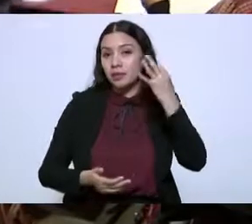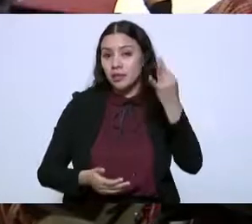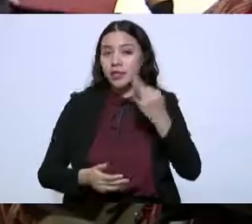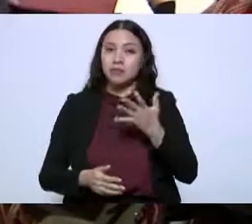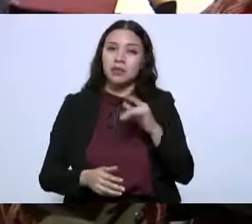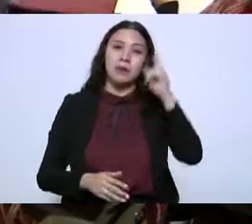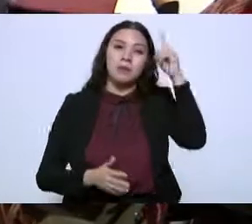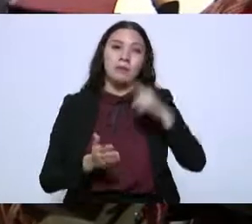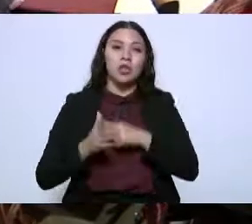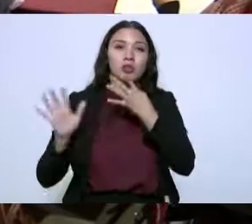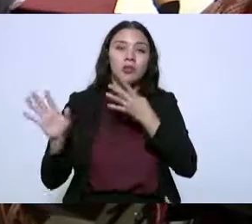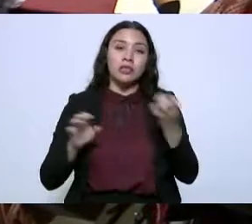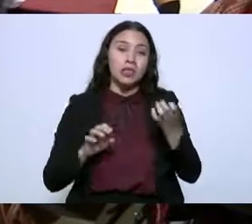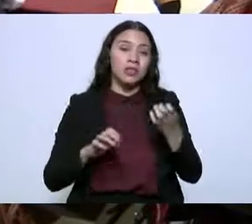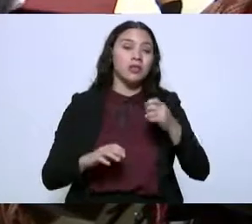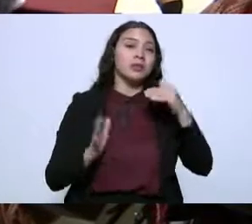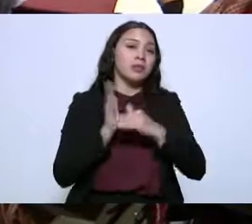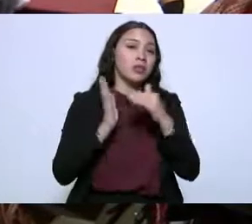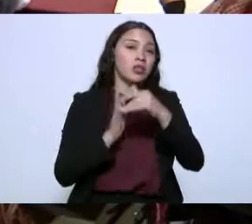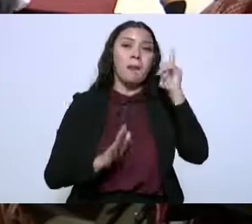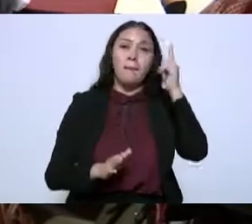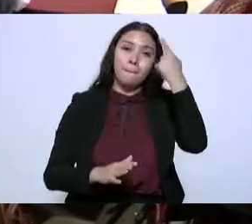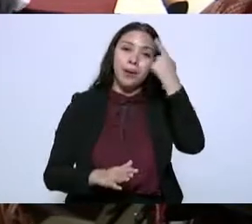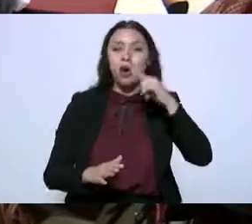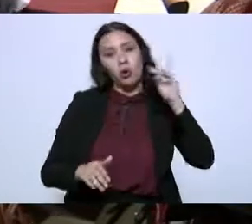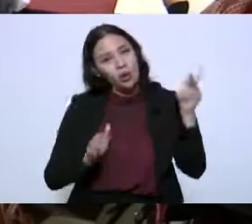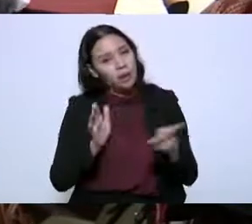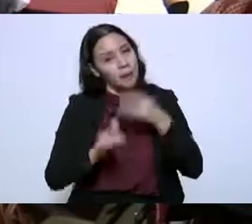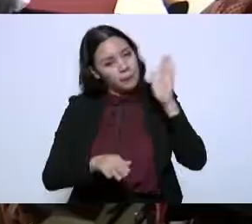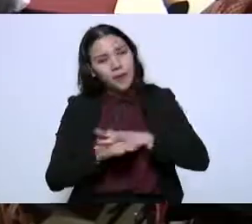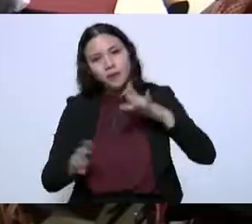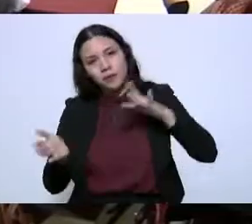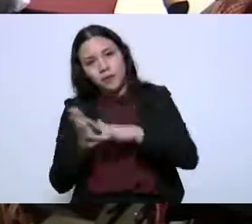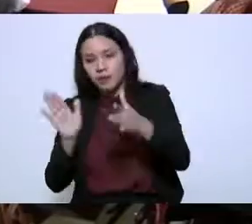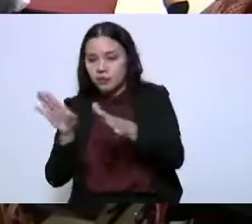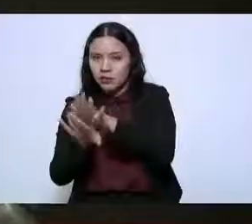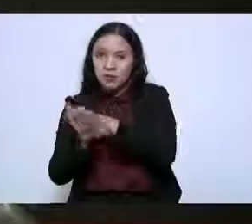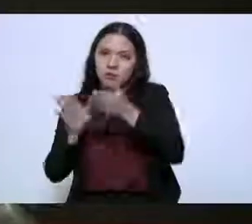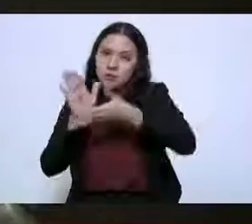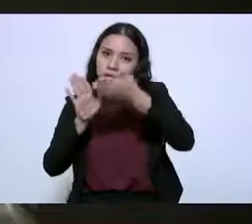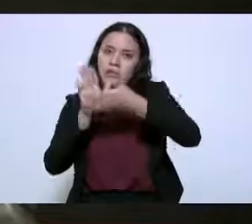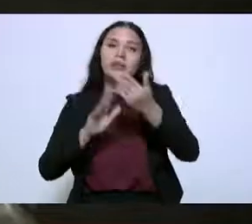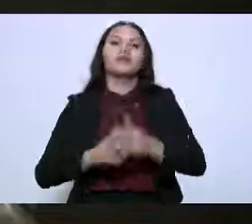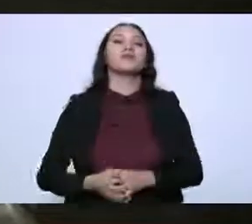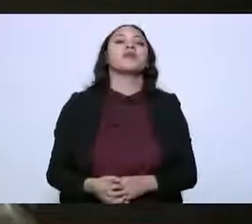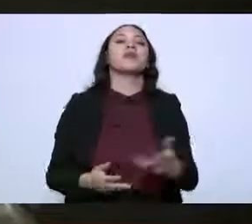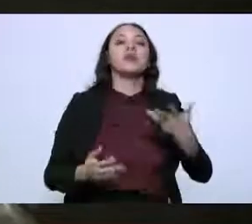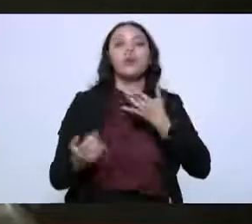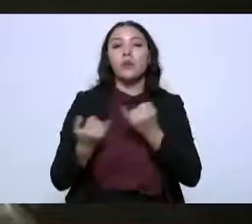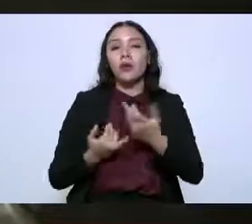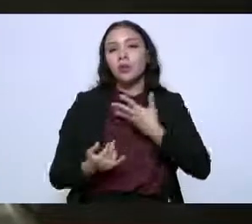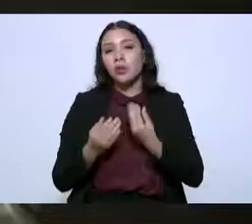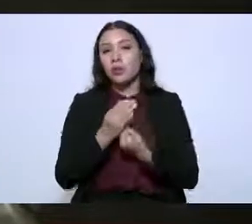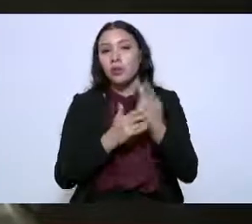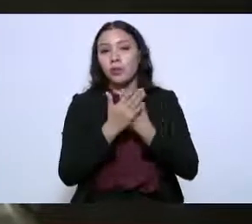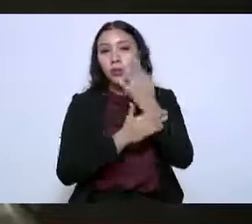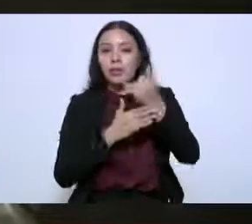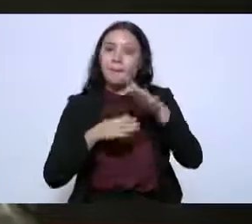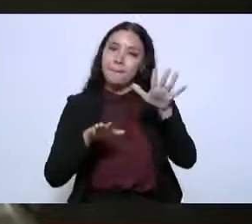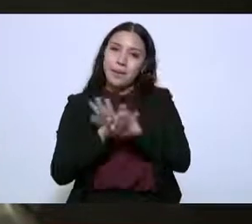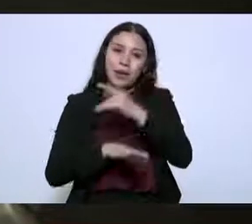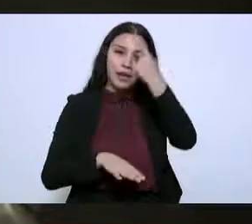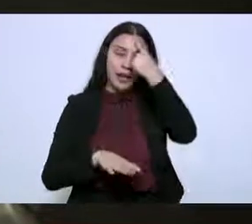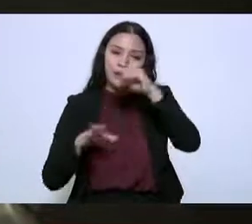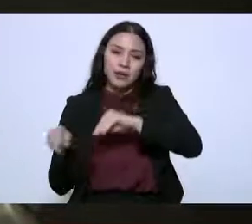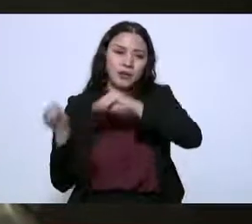900 millones de pesos sólo de inversión para su rehabilitación. Tenemos el proyecto de reubicación del